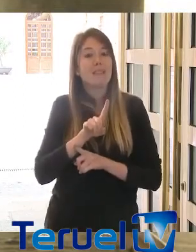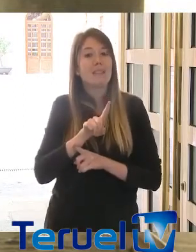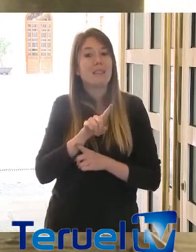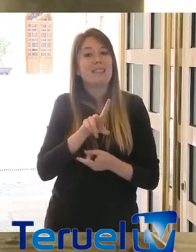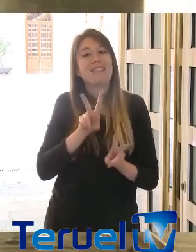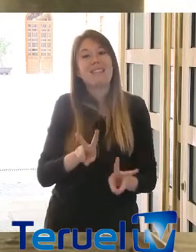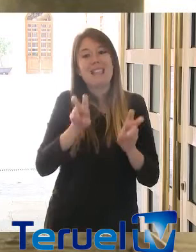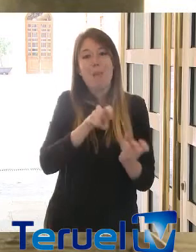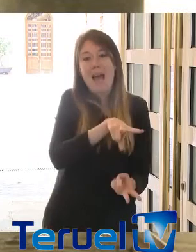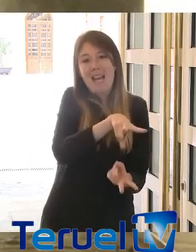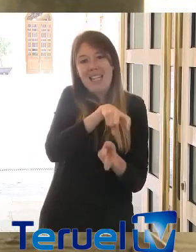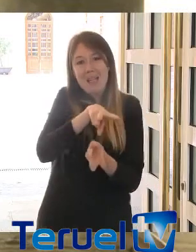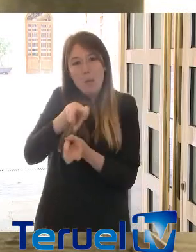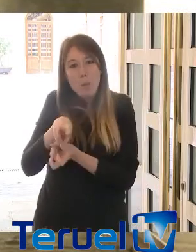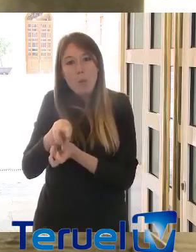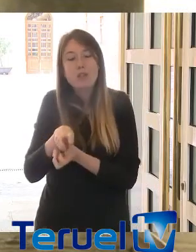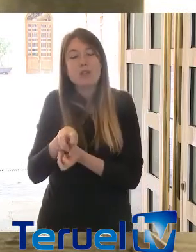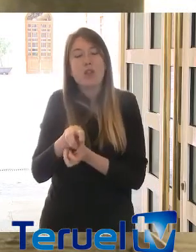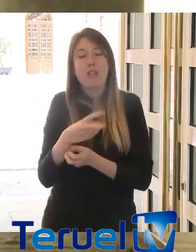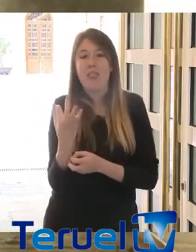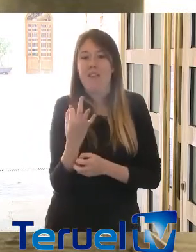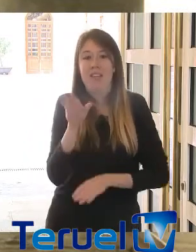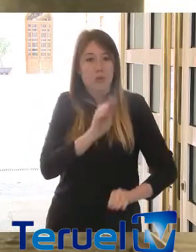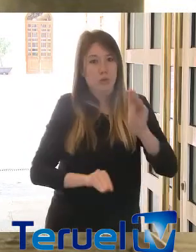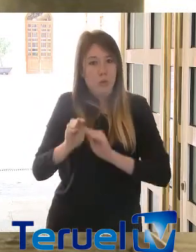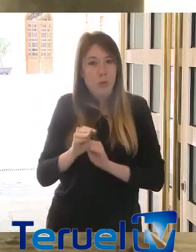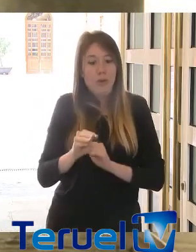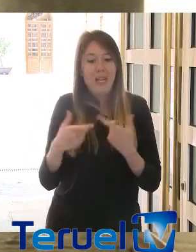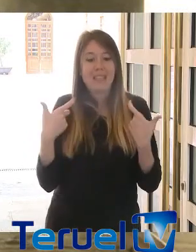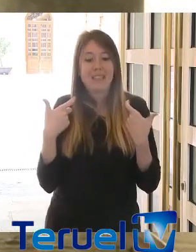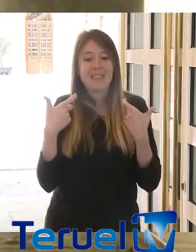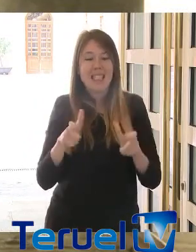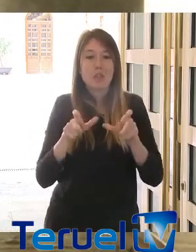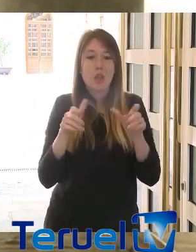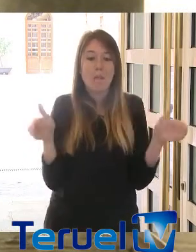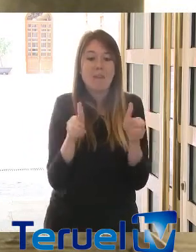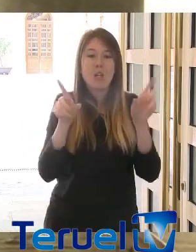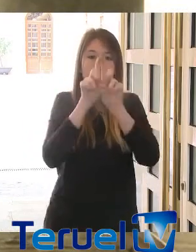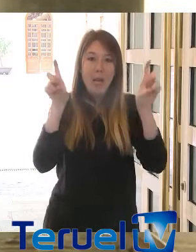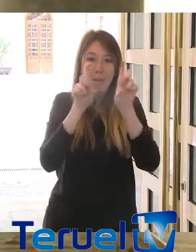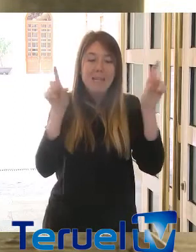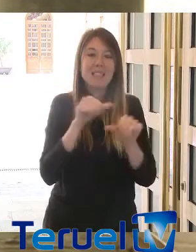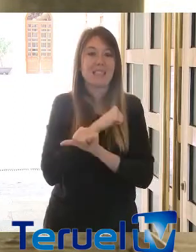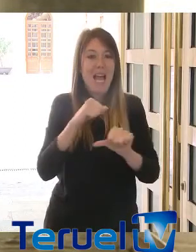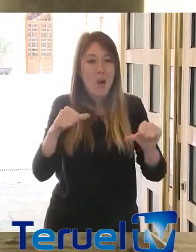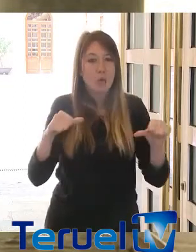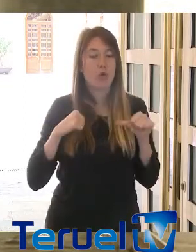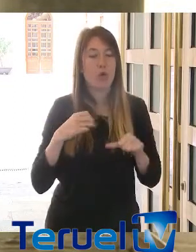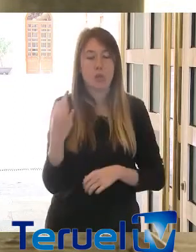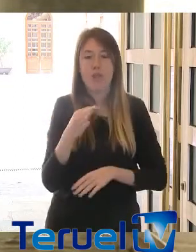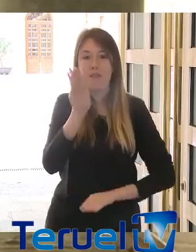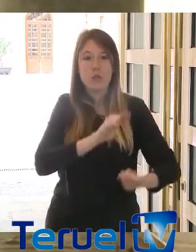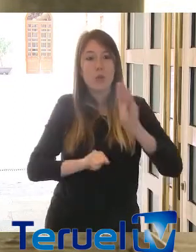problemas de supervivencia del sector de la microempresa, del sector de los autónomos, que puede ser